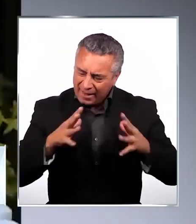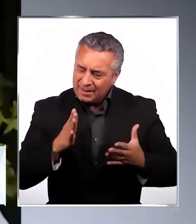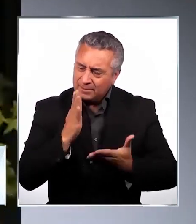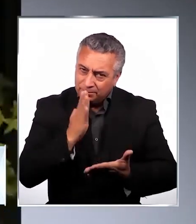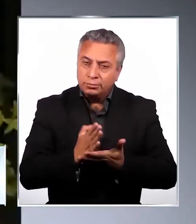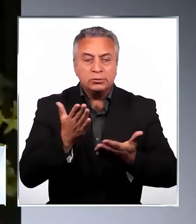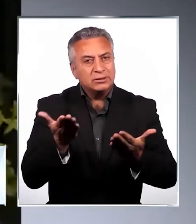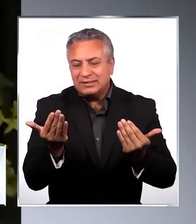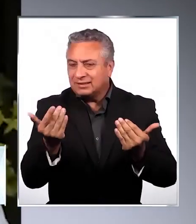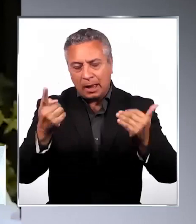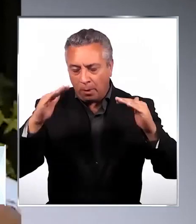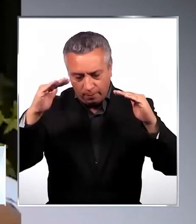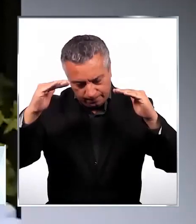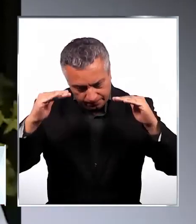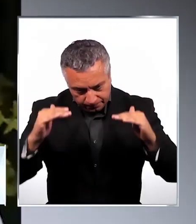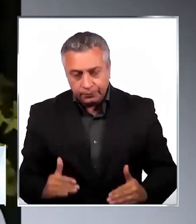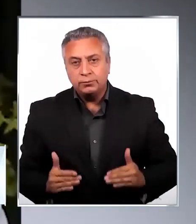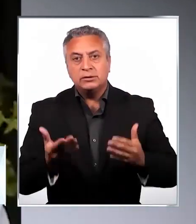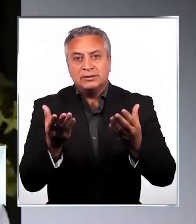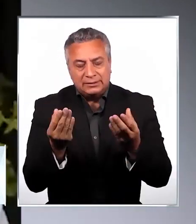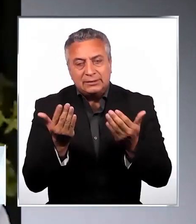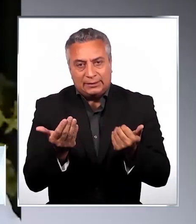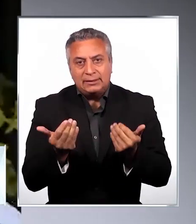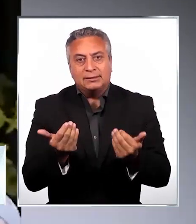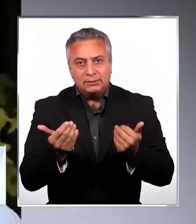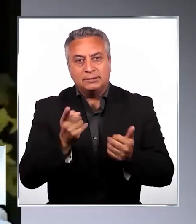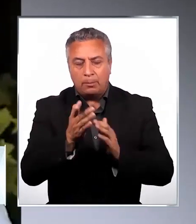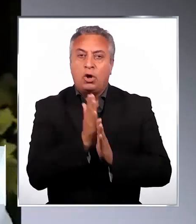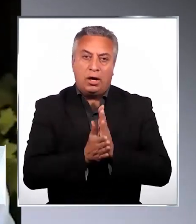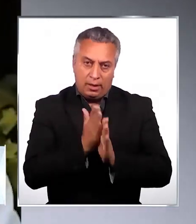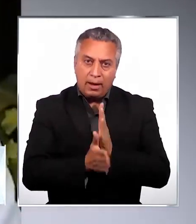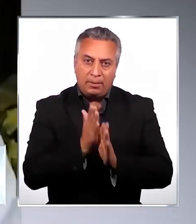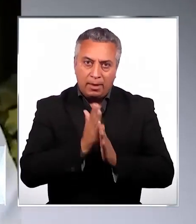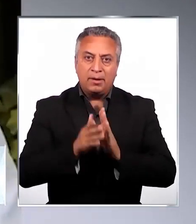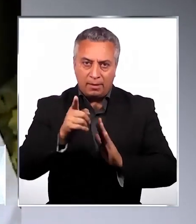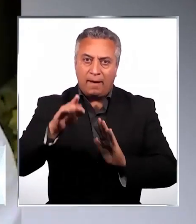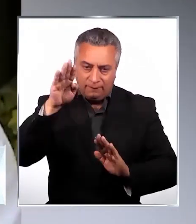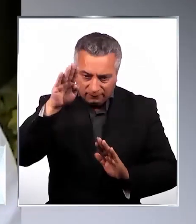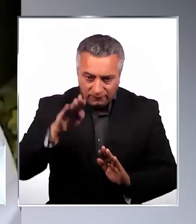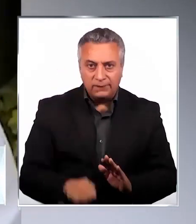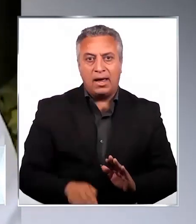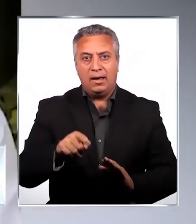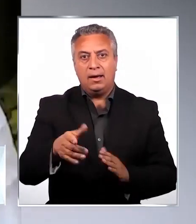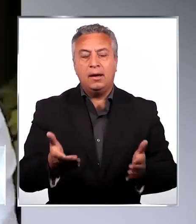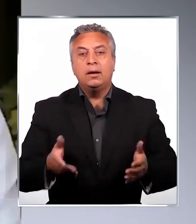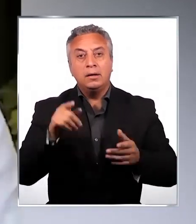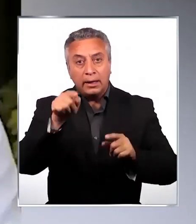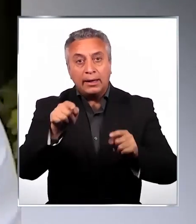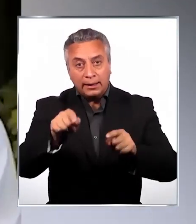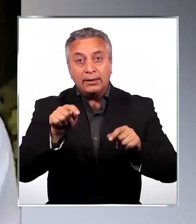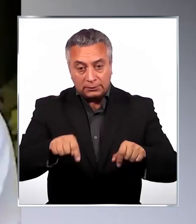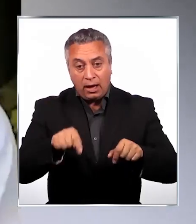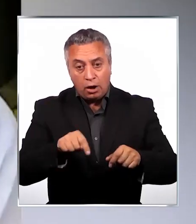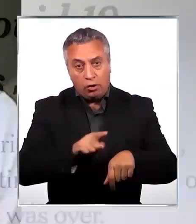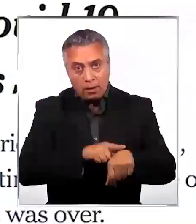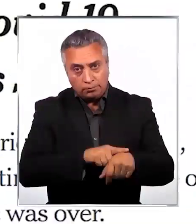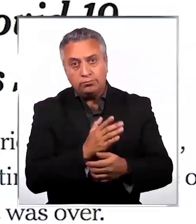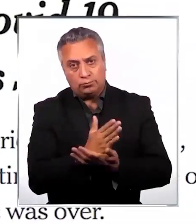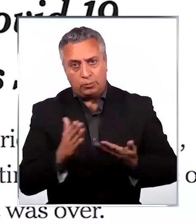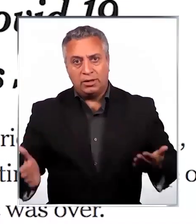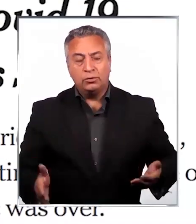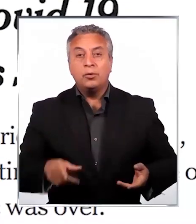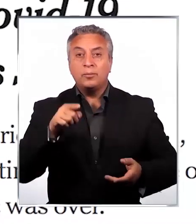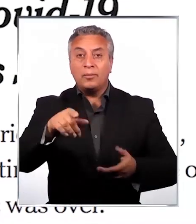necesitamos rápidamente bajar los incendios, necesitamos rápidamente apagar las llamas, necesitamos rápidamente bajar los casos y ese es el momento en que estamos.